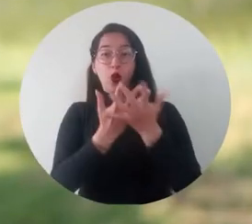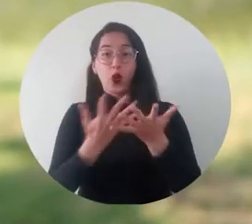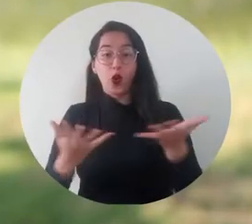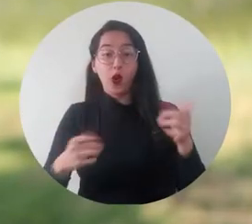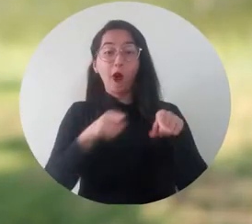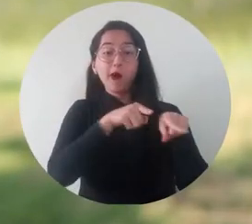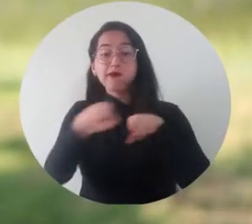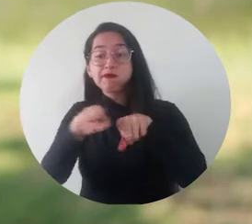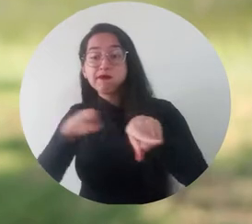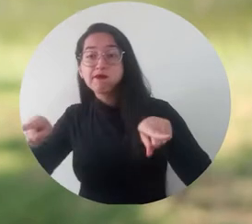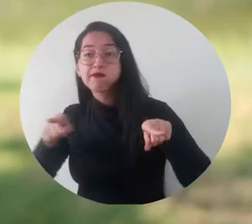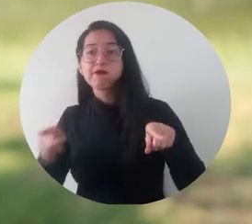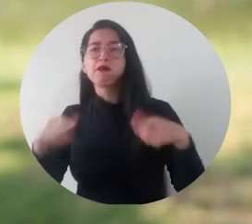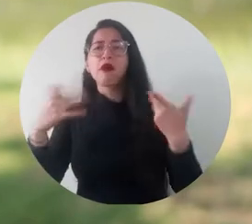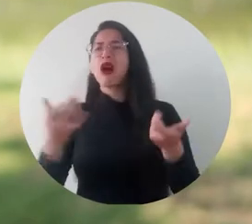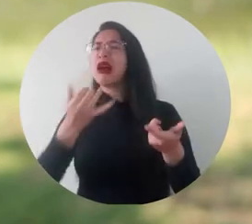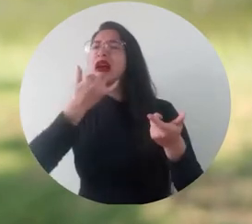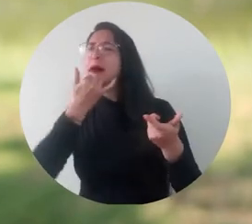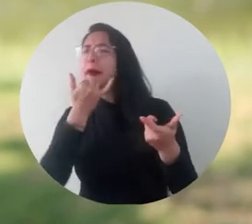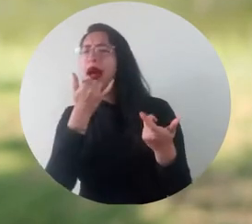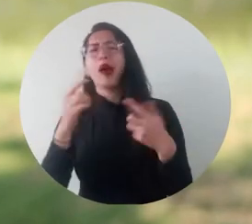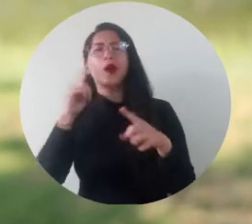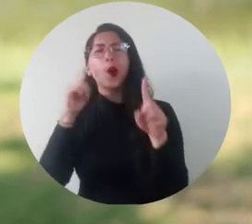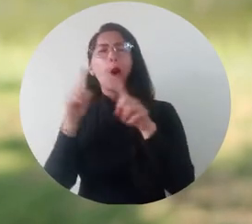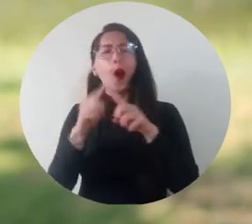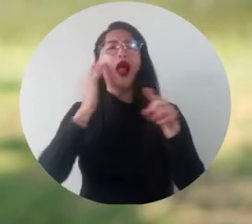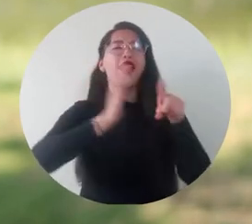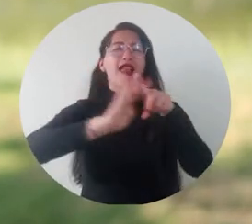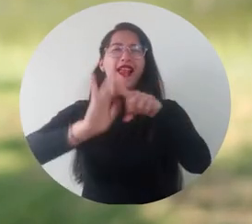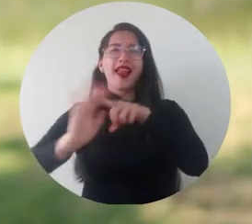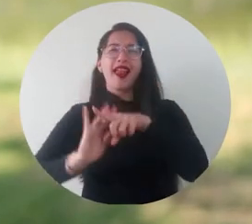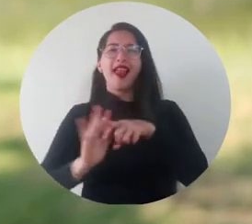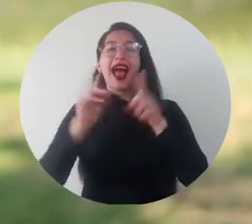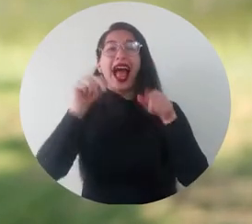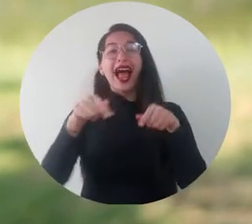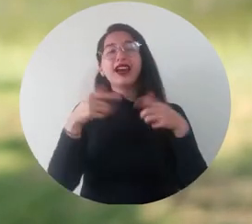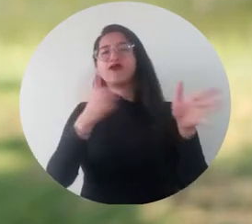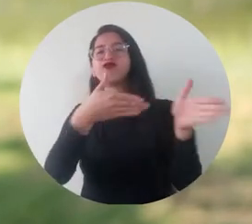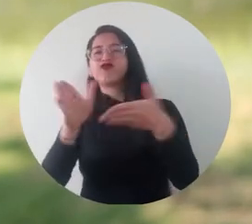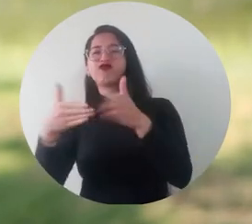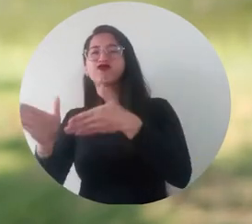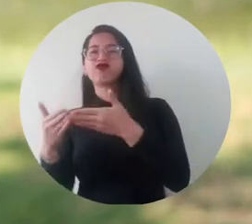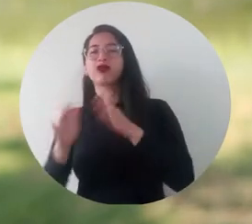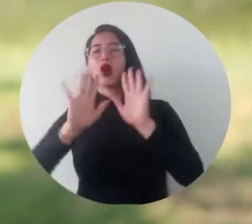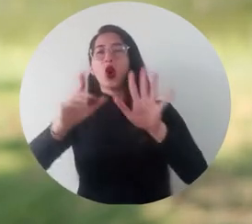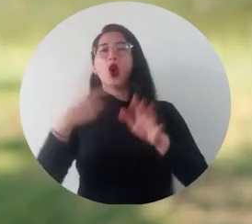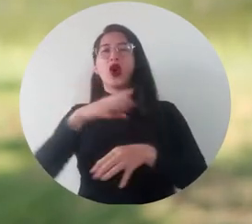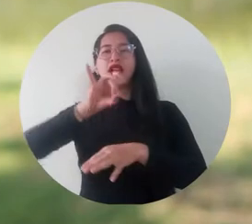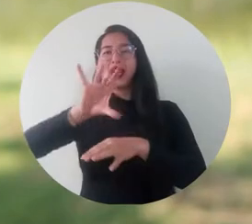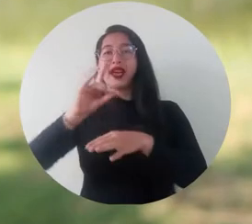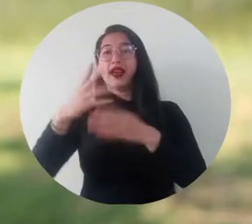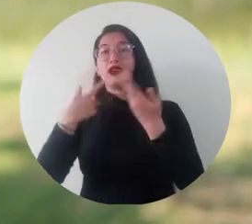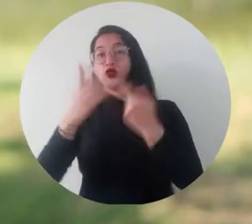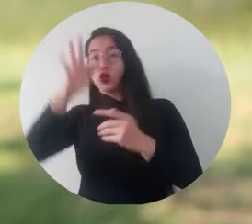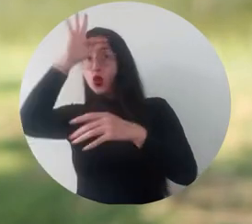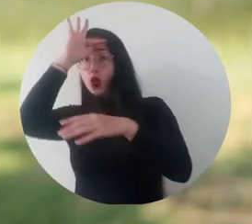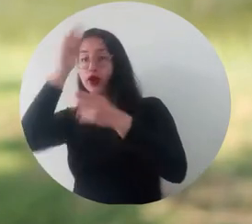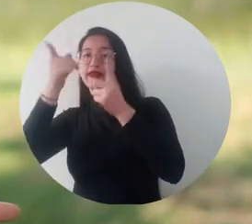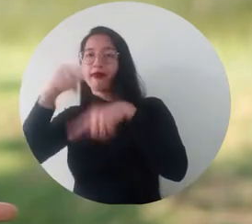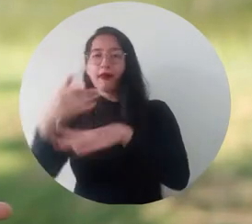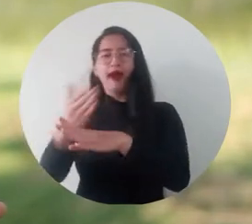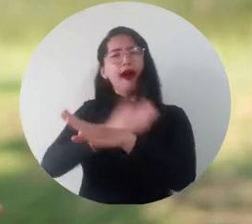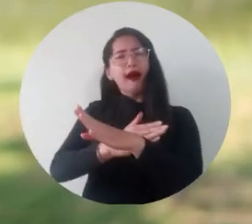disponen en estos escenarios académicos donde semestralmente se desarrollan 15 cursos clínicos y 16 cursos preclínicos